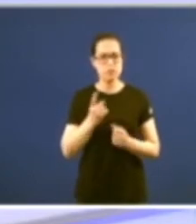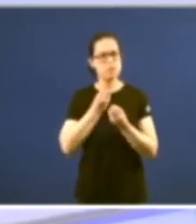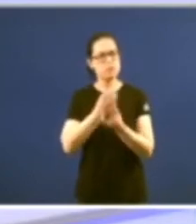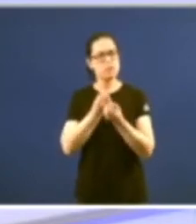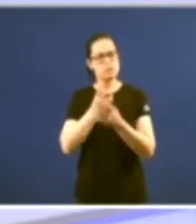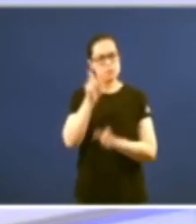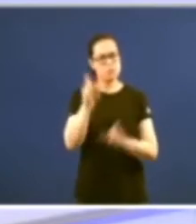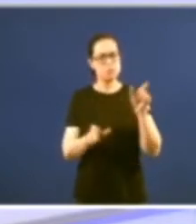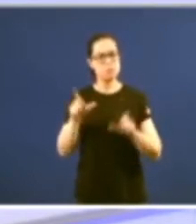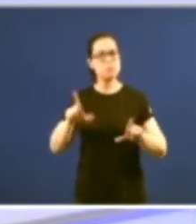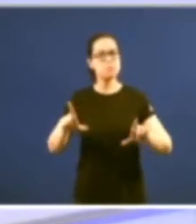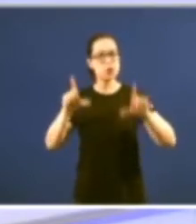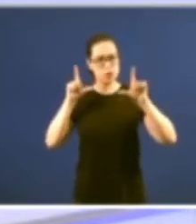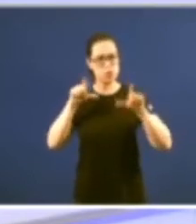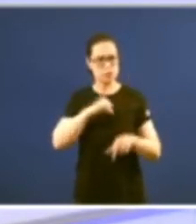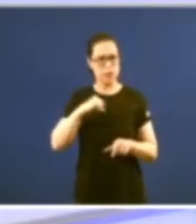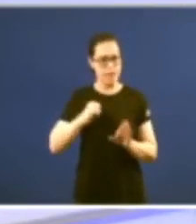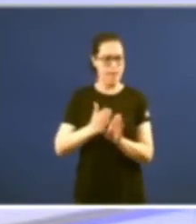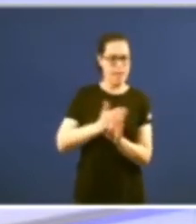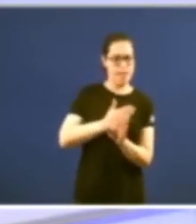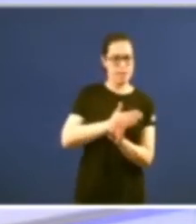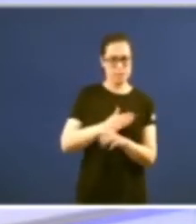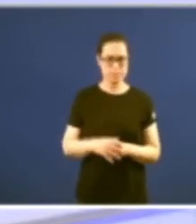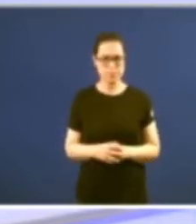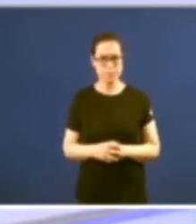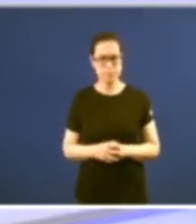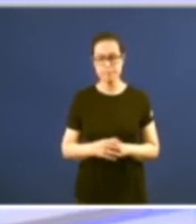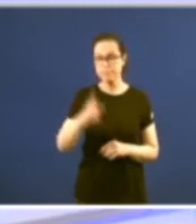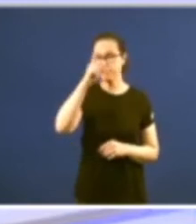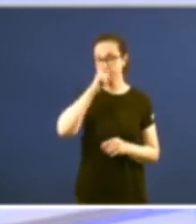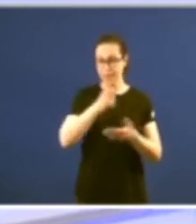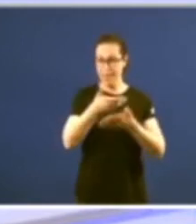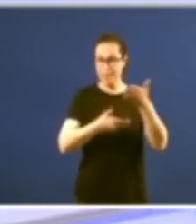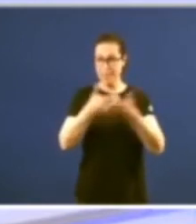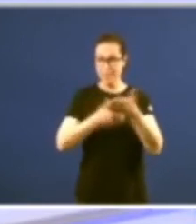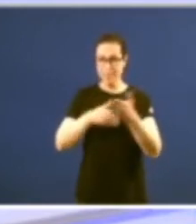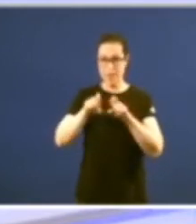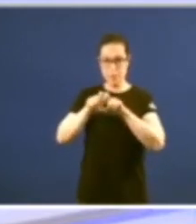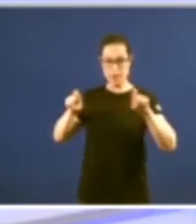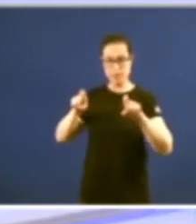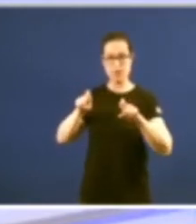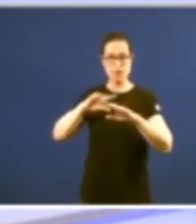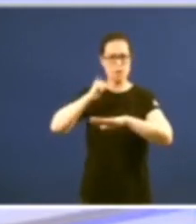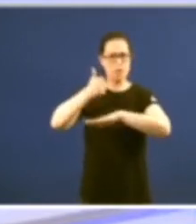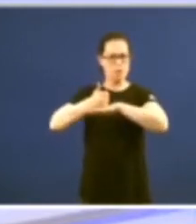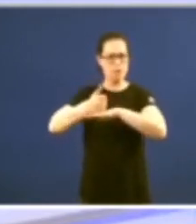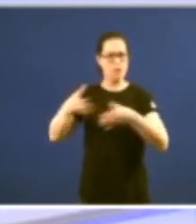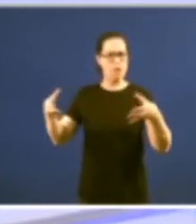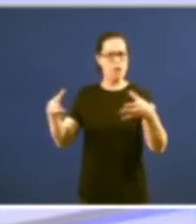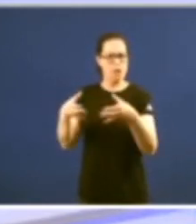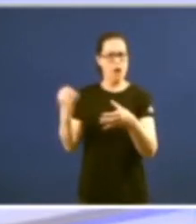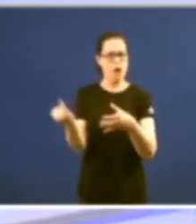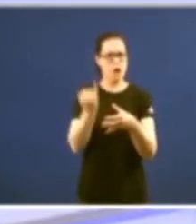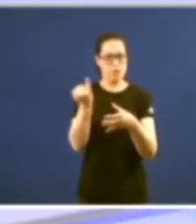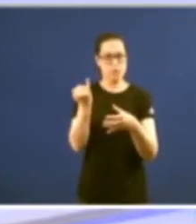protagonistas da preautonomía recordo na nosa redacción que un alto responsable do equipo de xornalistas da época chegou a